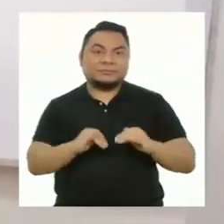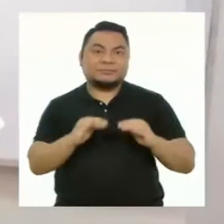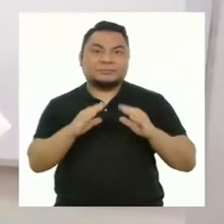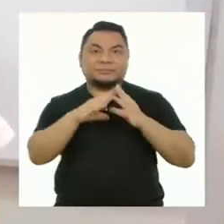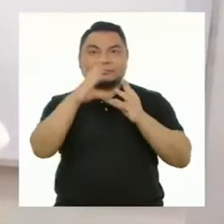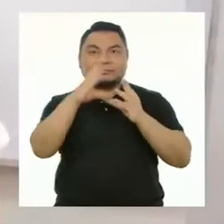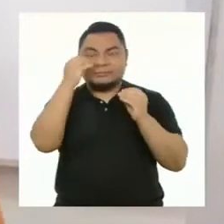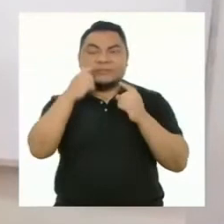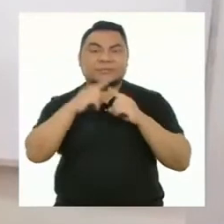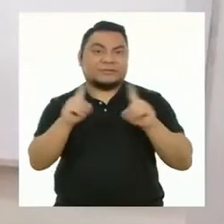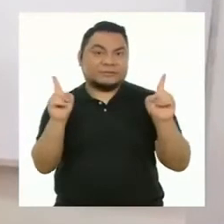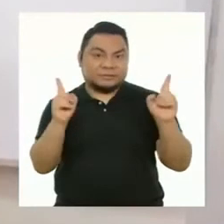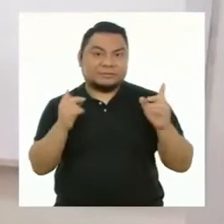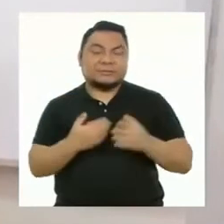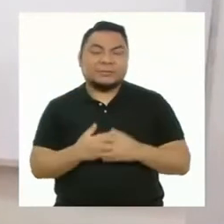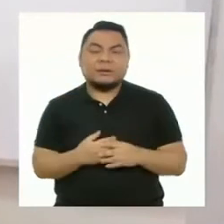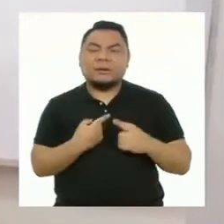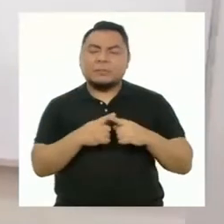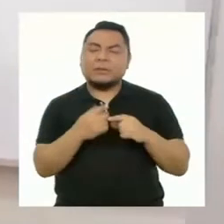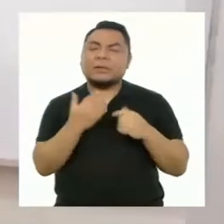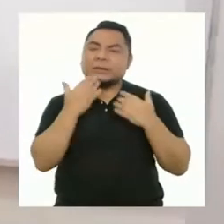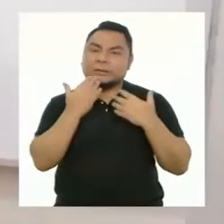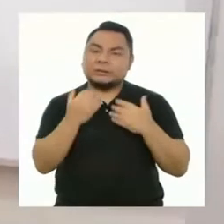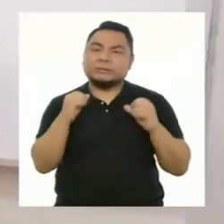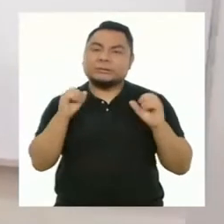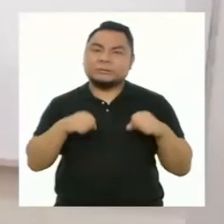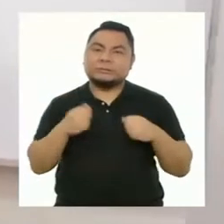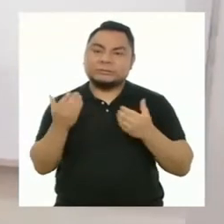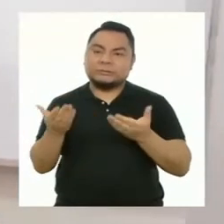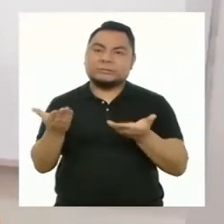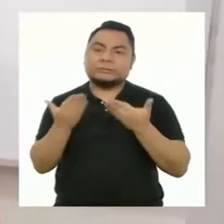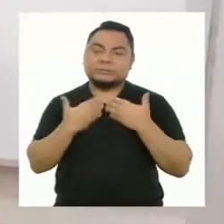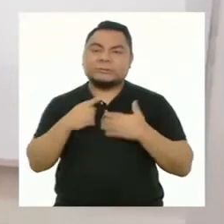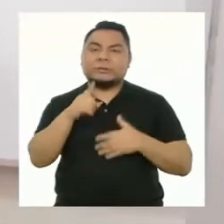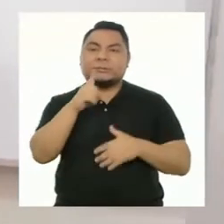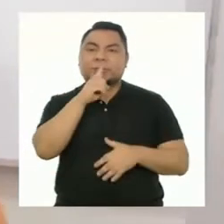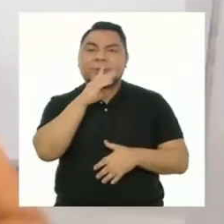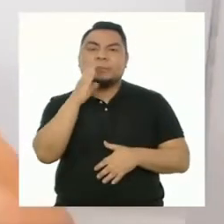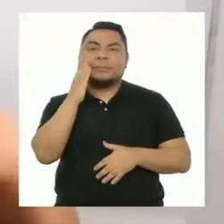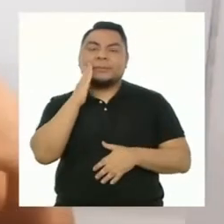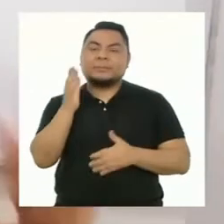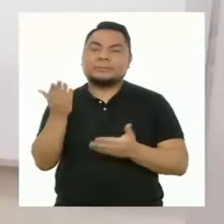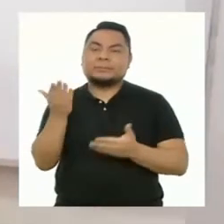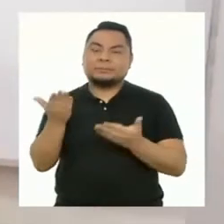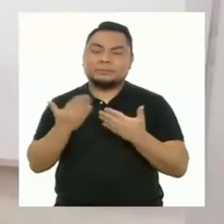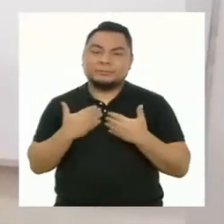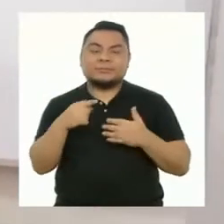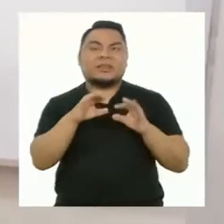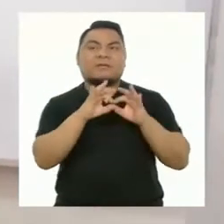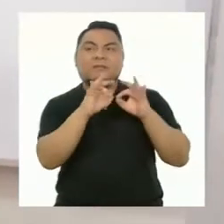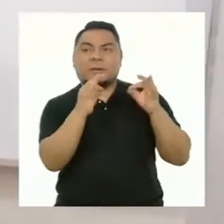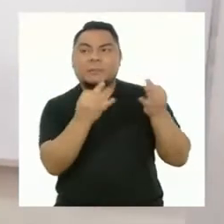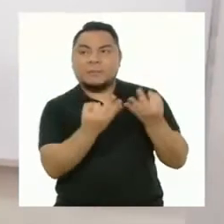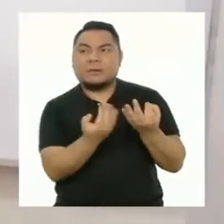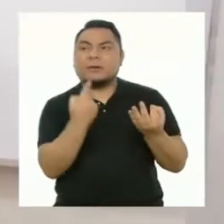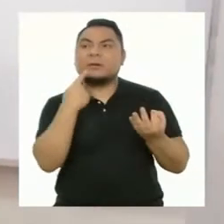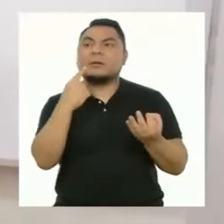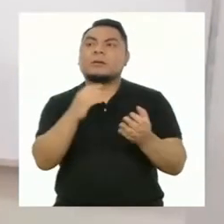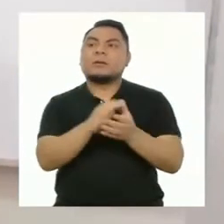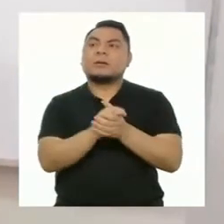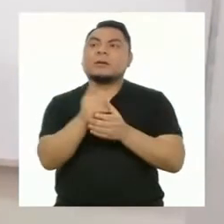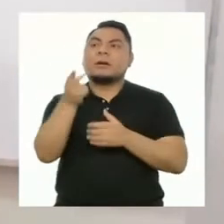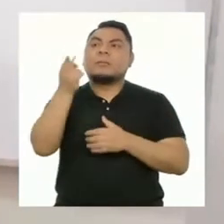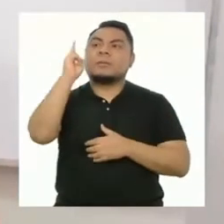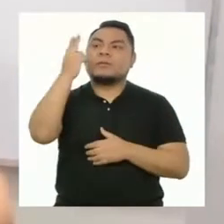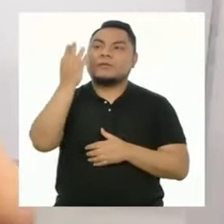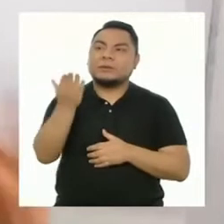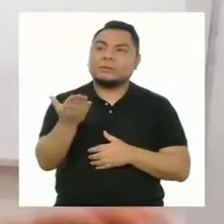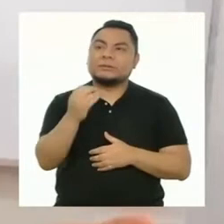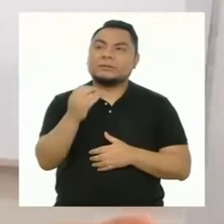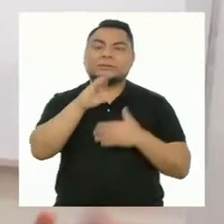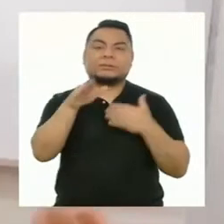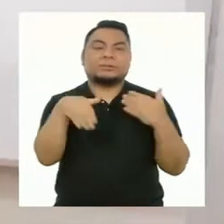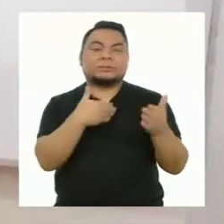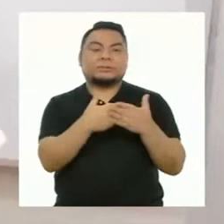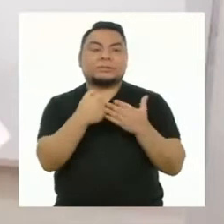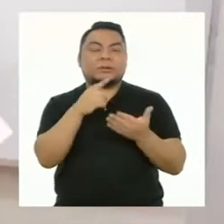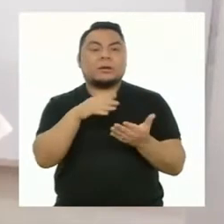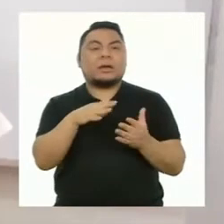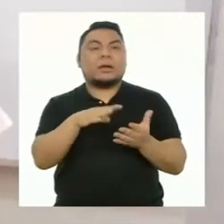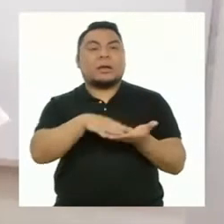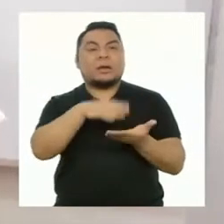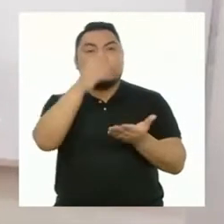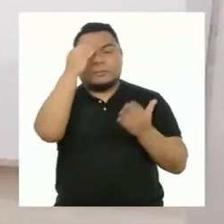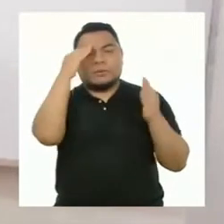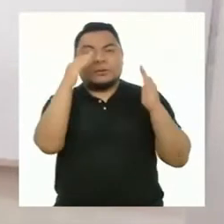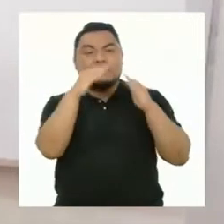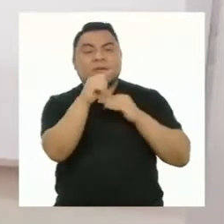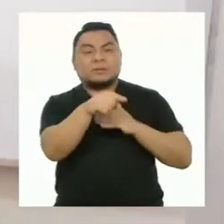en casa. Pero gracias a las facilidades que nos dio nuestros padres, nuestra familia, nuestros profesores y el programa de